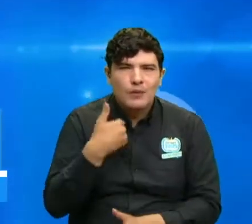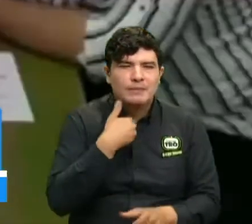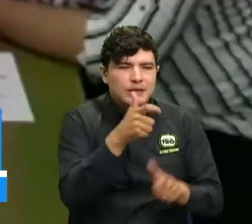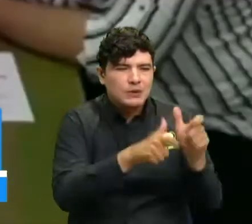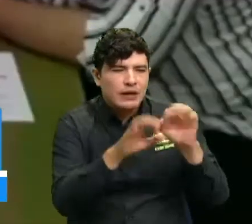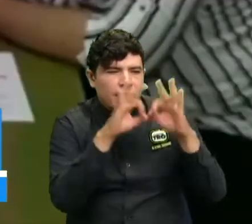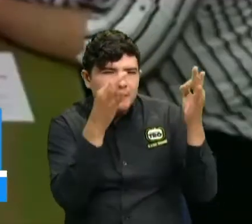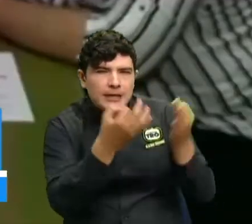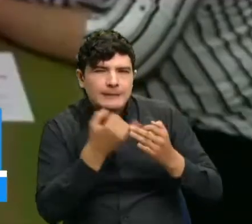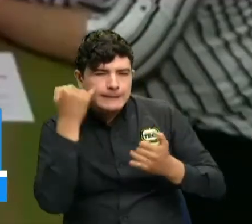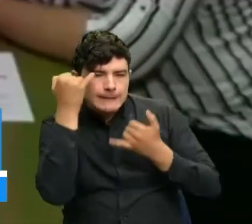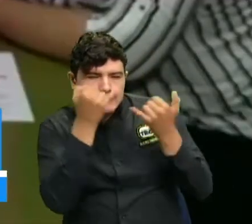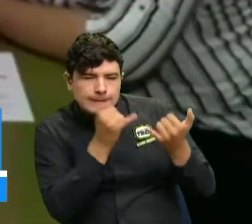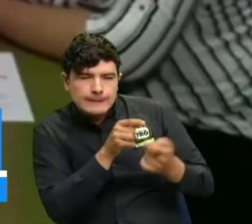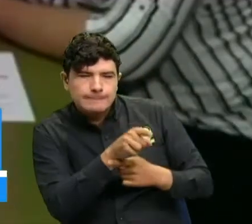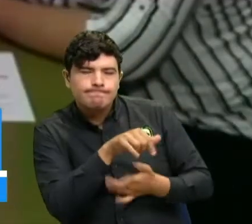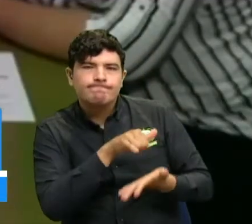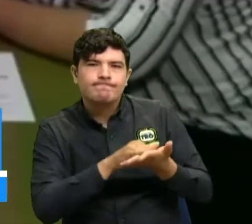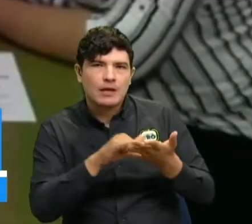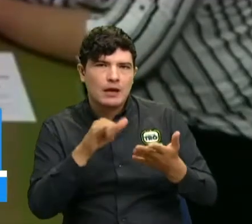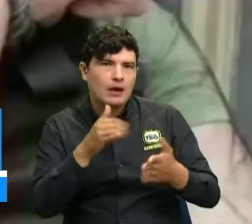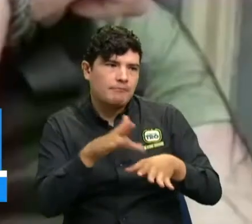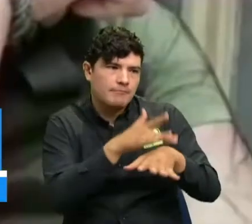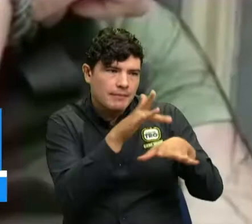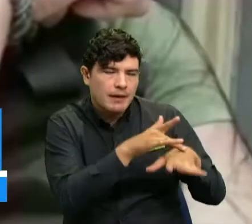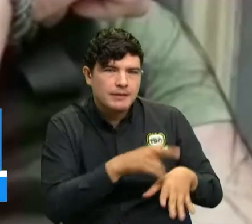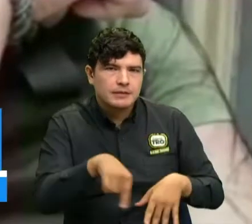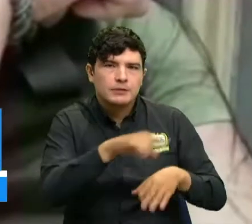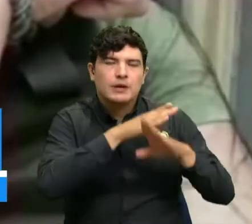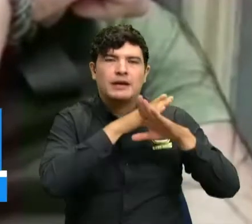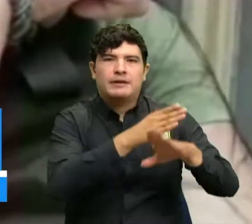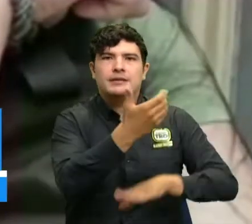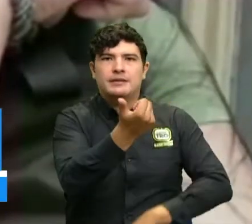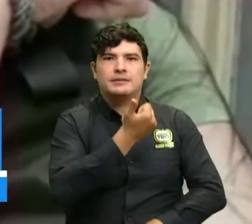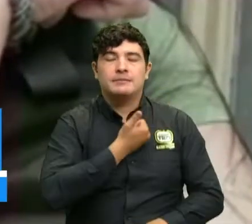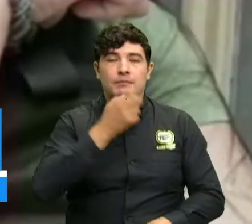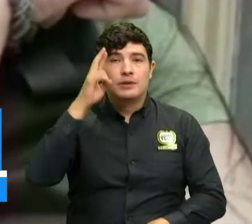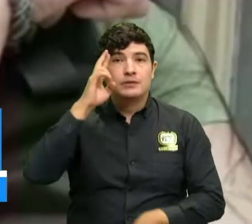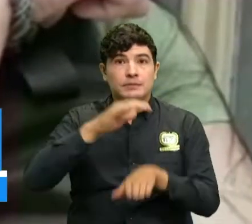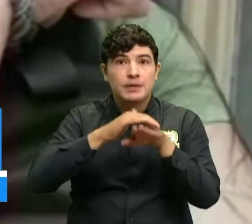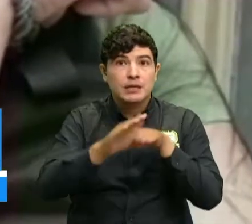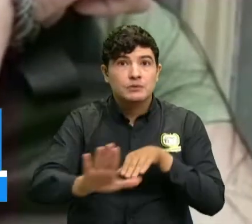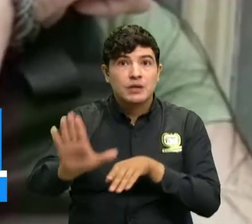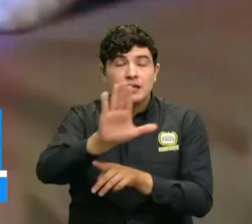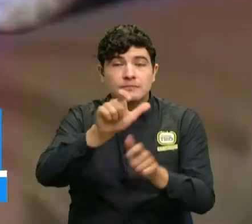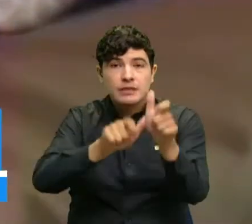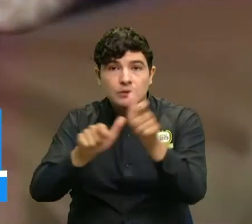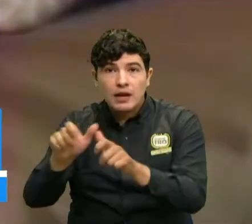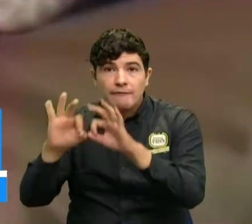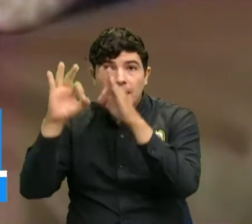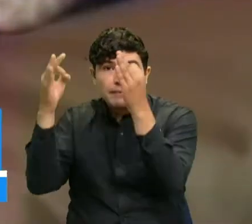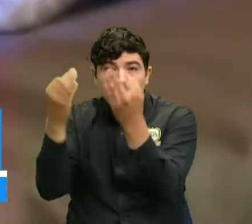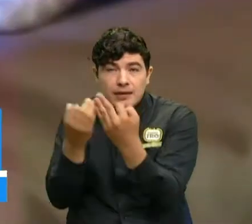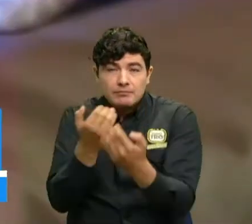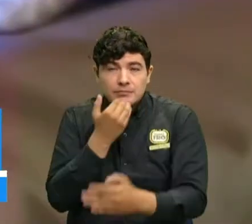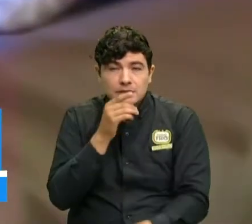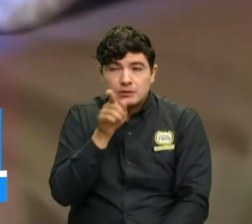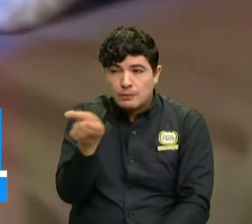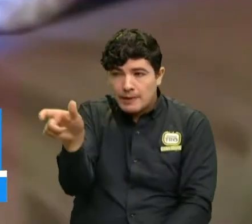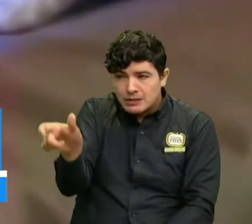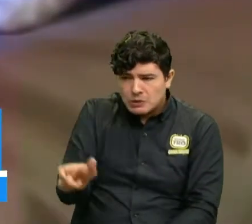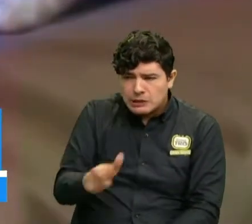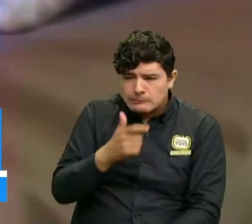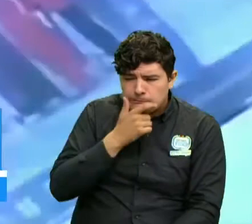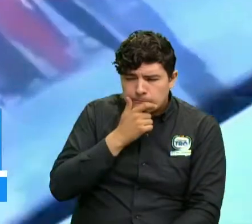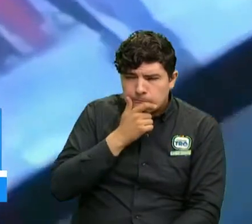transición. Por ahora invitan a las familias y los círculos sociales a estar más atentos e identificar cuando una persona se aísla y presenta problemas